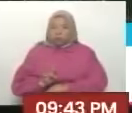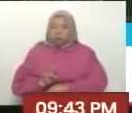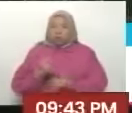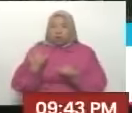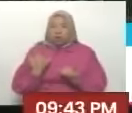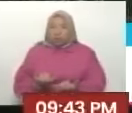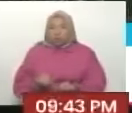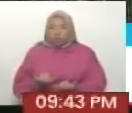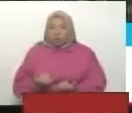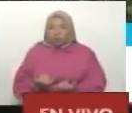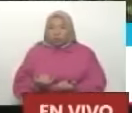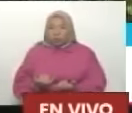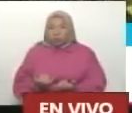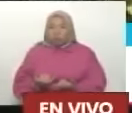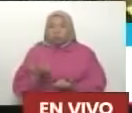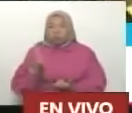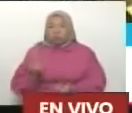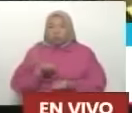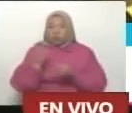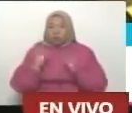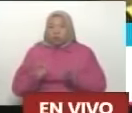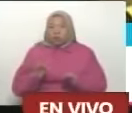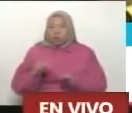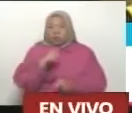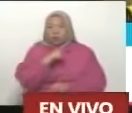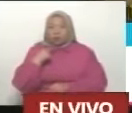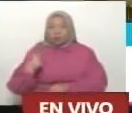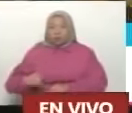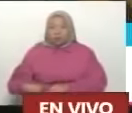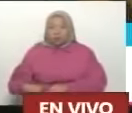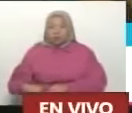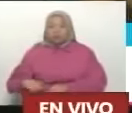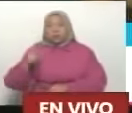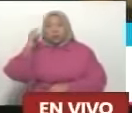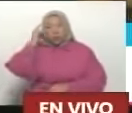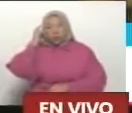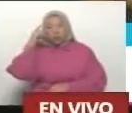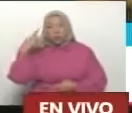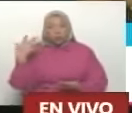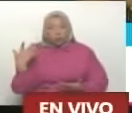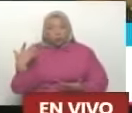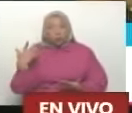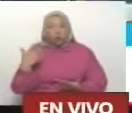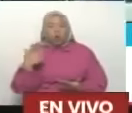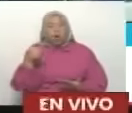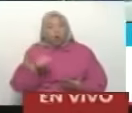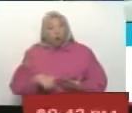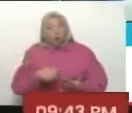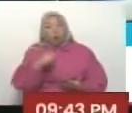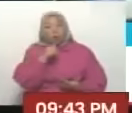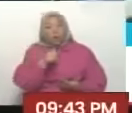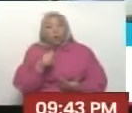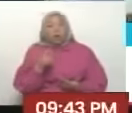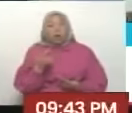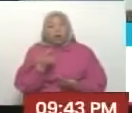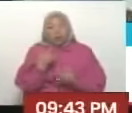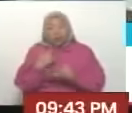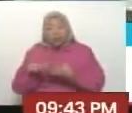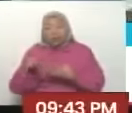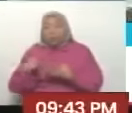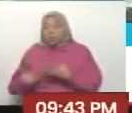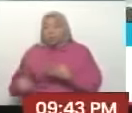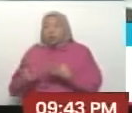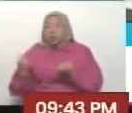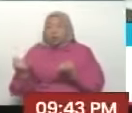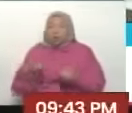ahorita envió una comisión allá a China y la idea es que usted está diciendo que diversifiquemos la economía,